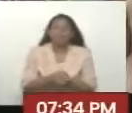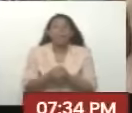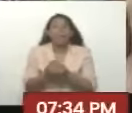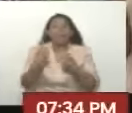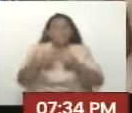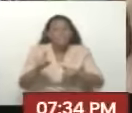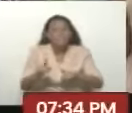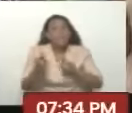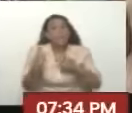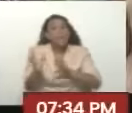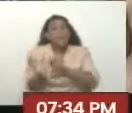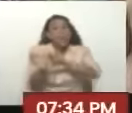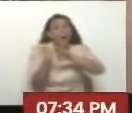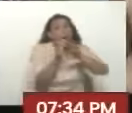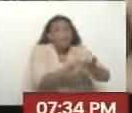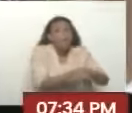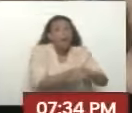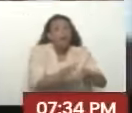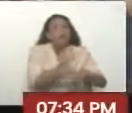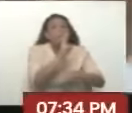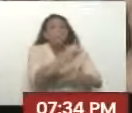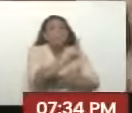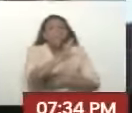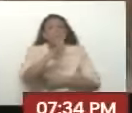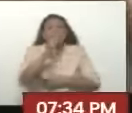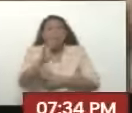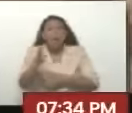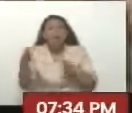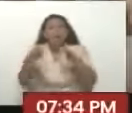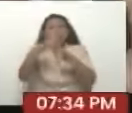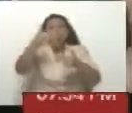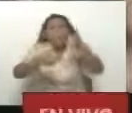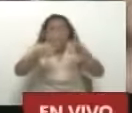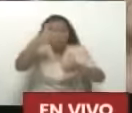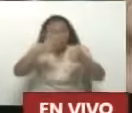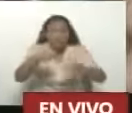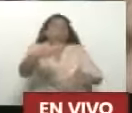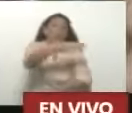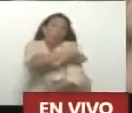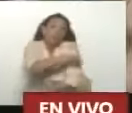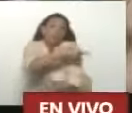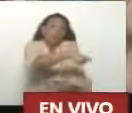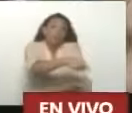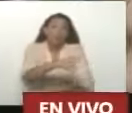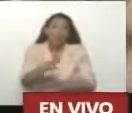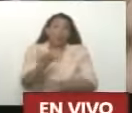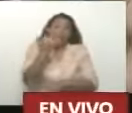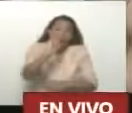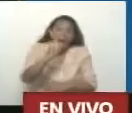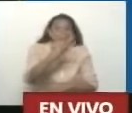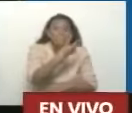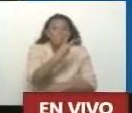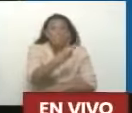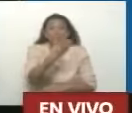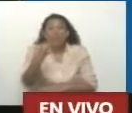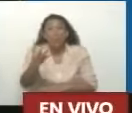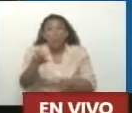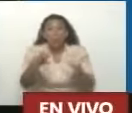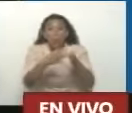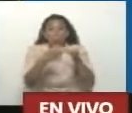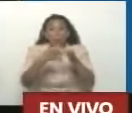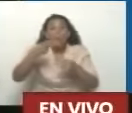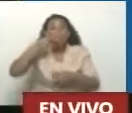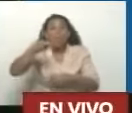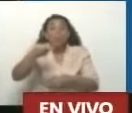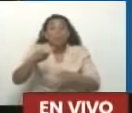Ramonet Además 24 partidos Políticos Opositores Que